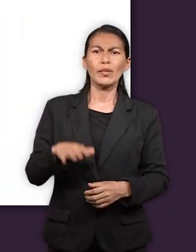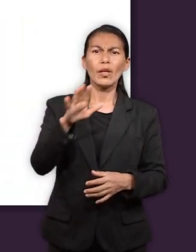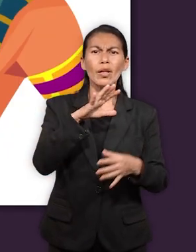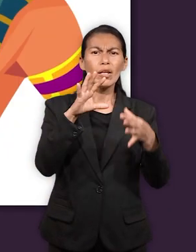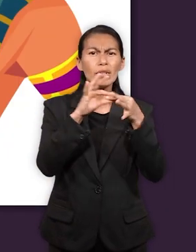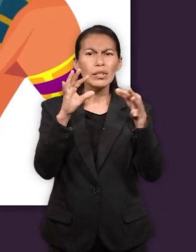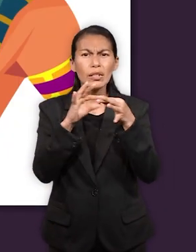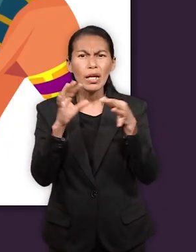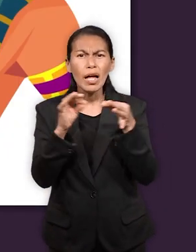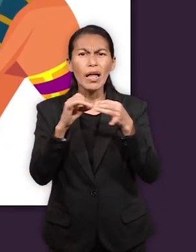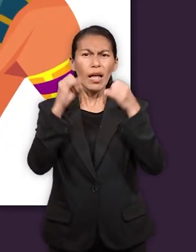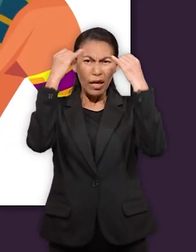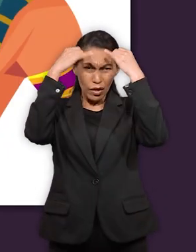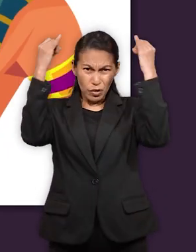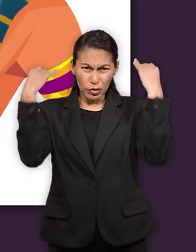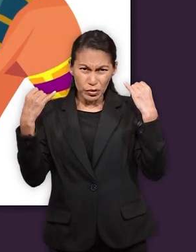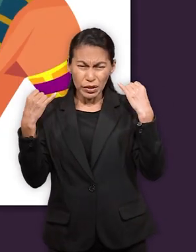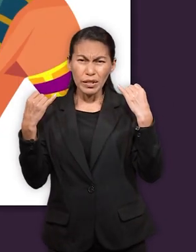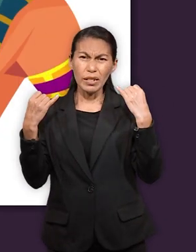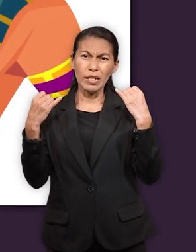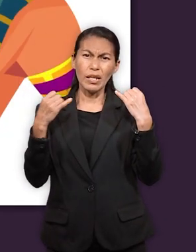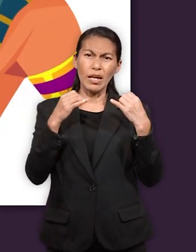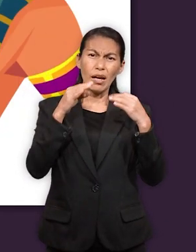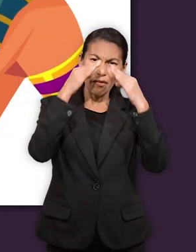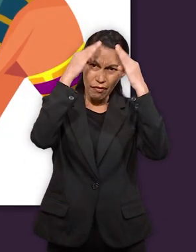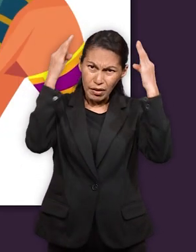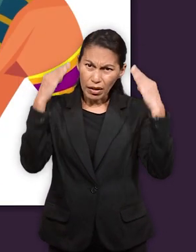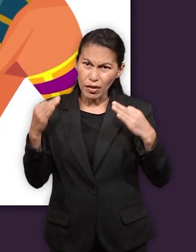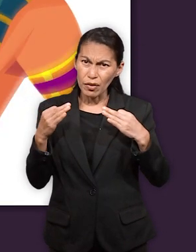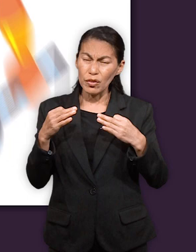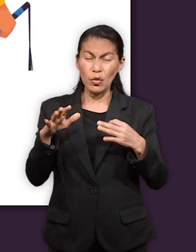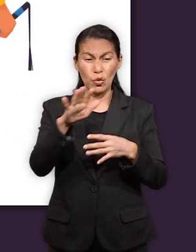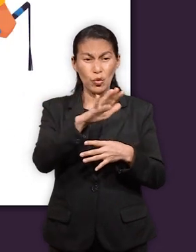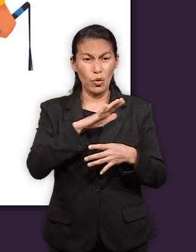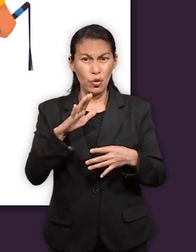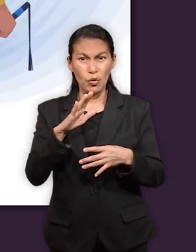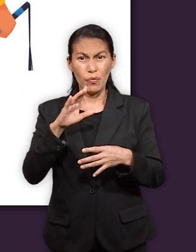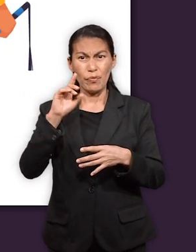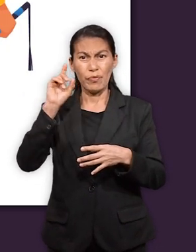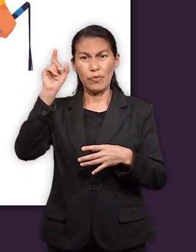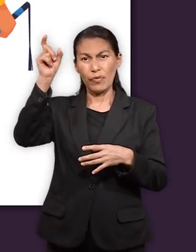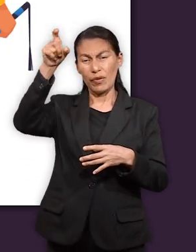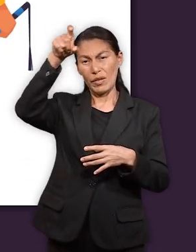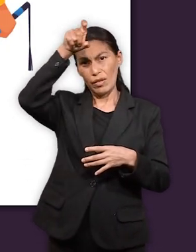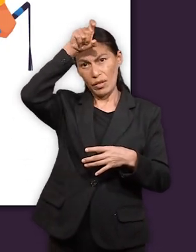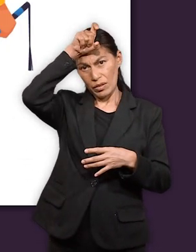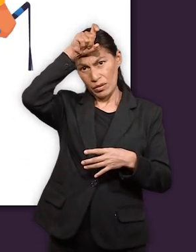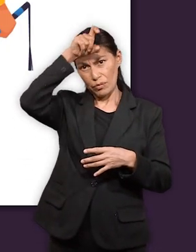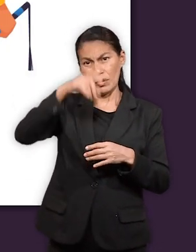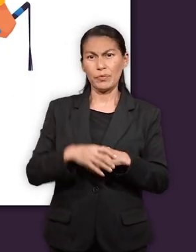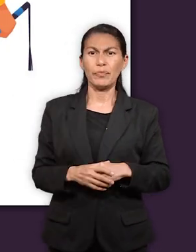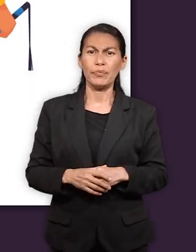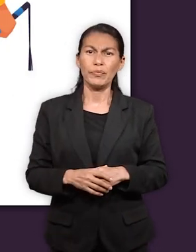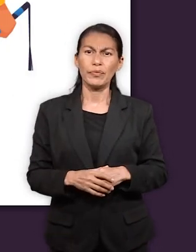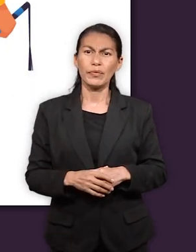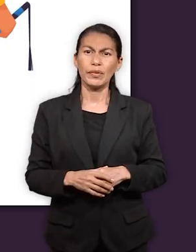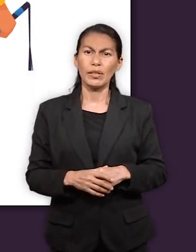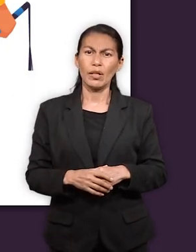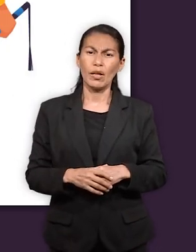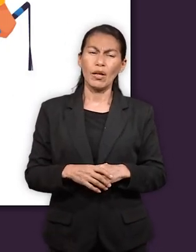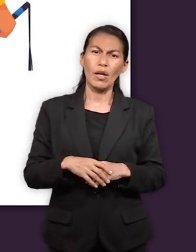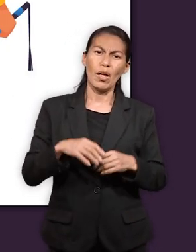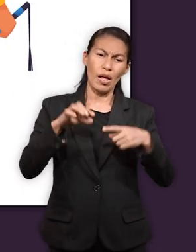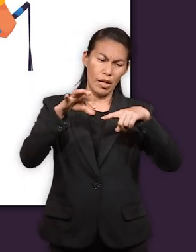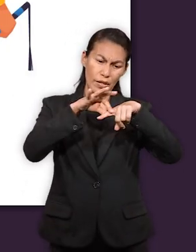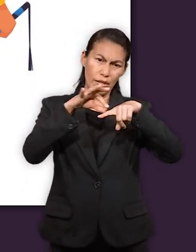la descripción de la investidura de José por parte del faraón se ajusta al contexto egipcio el anillo de sellar